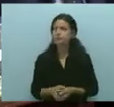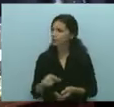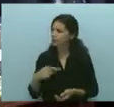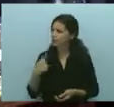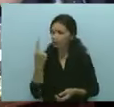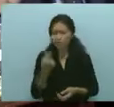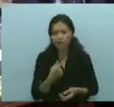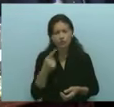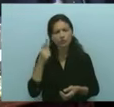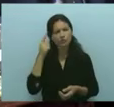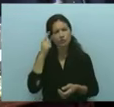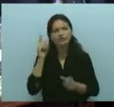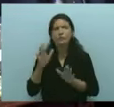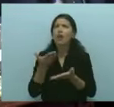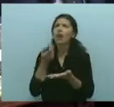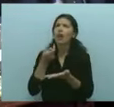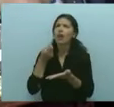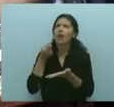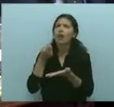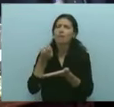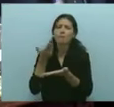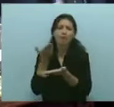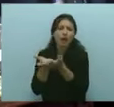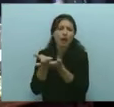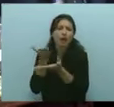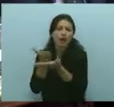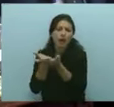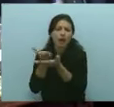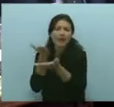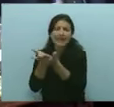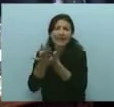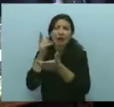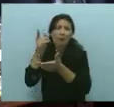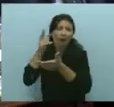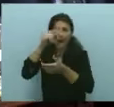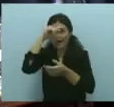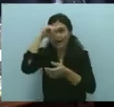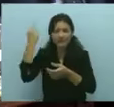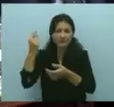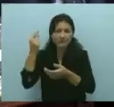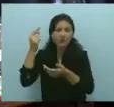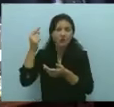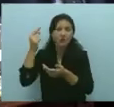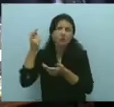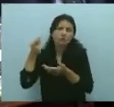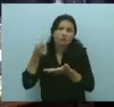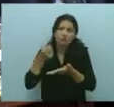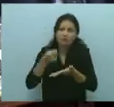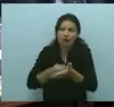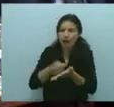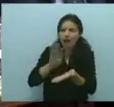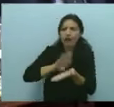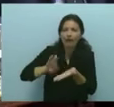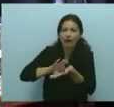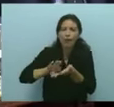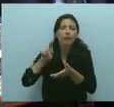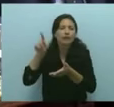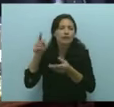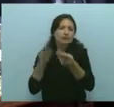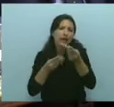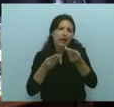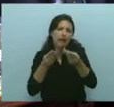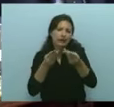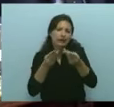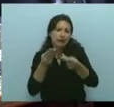producido de esos eventuales reclamos vayan a bienes de capital y no terminen en bienes corrientes. Finalmente, señora Presidenta,